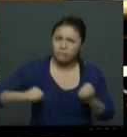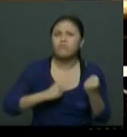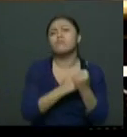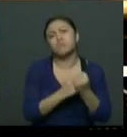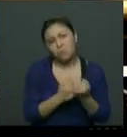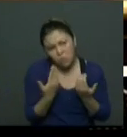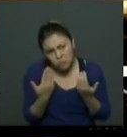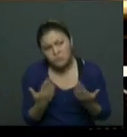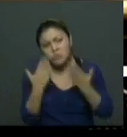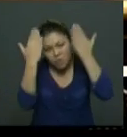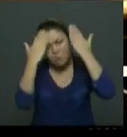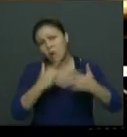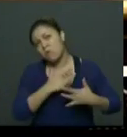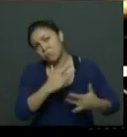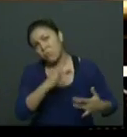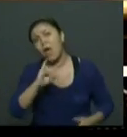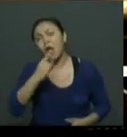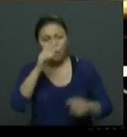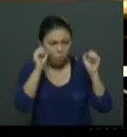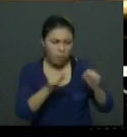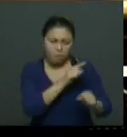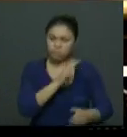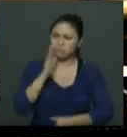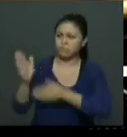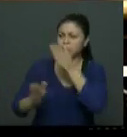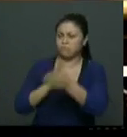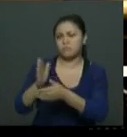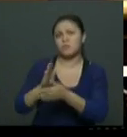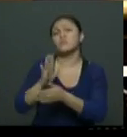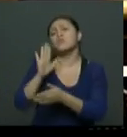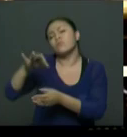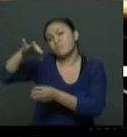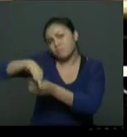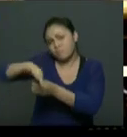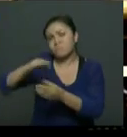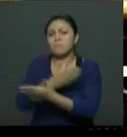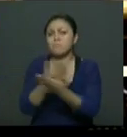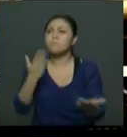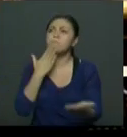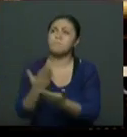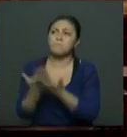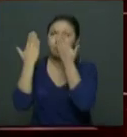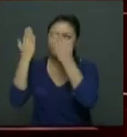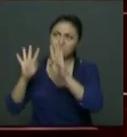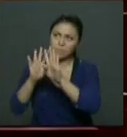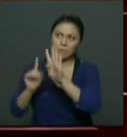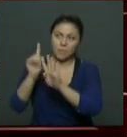son apenas razonables para fortalecer este proceso de participación electoral. Muchas gracias, señor presidente.